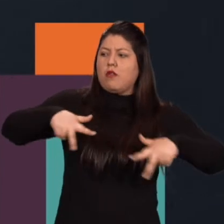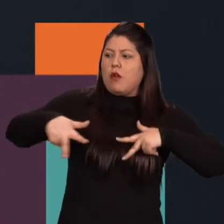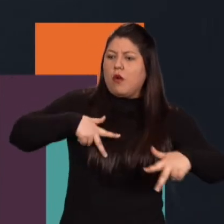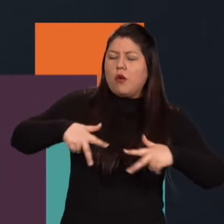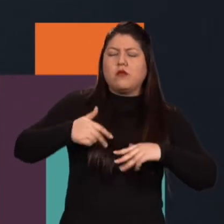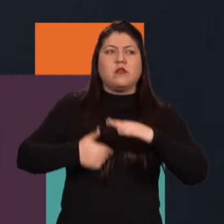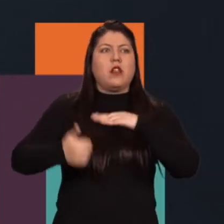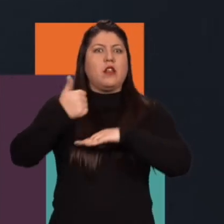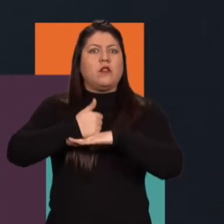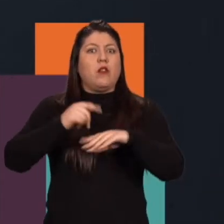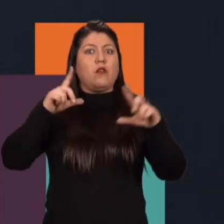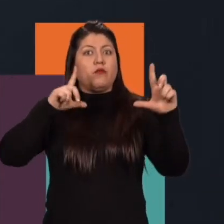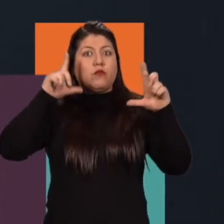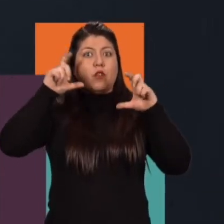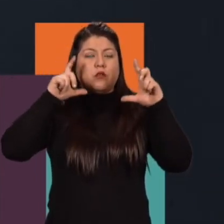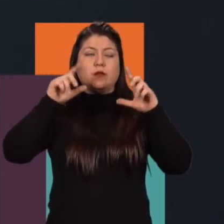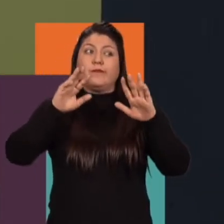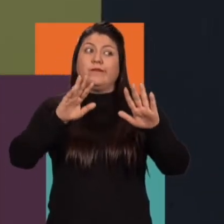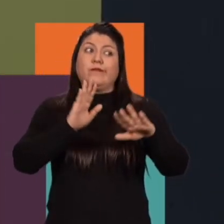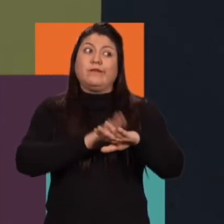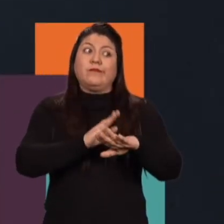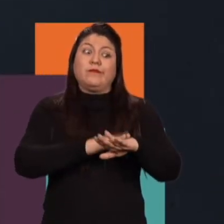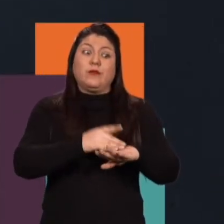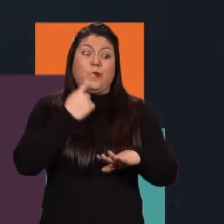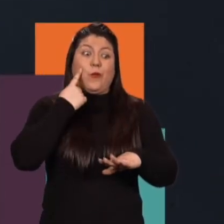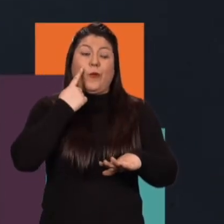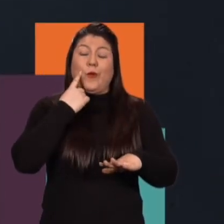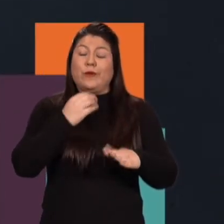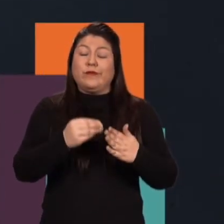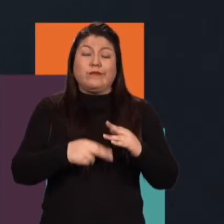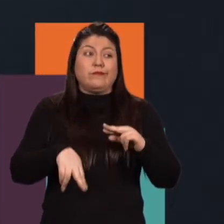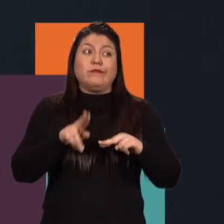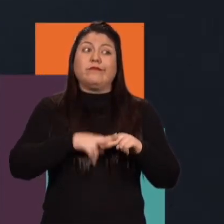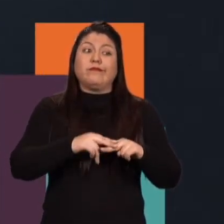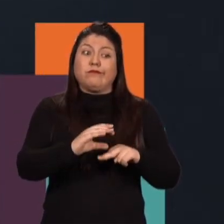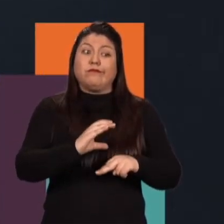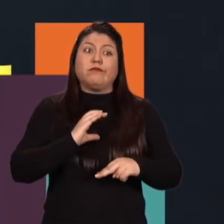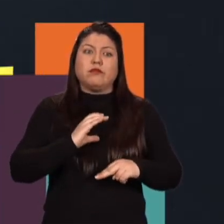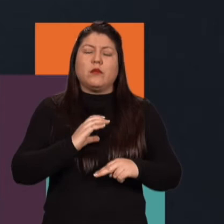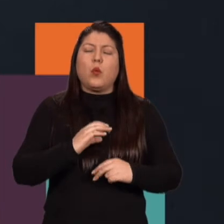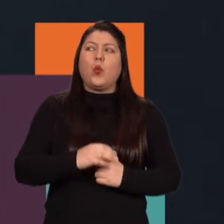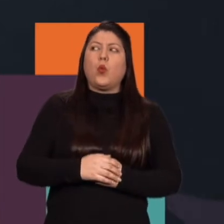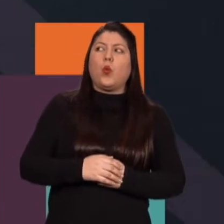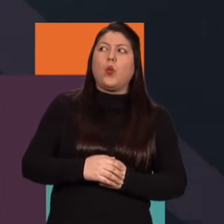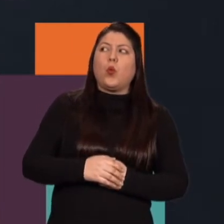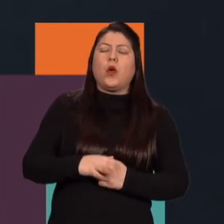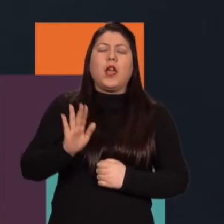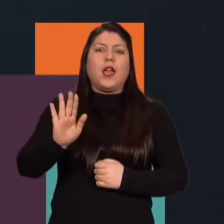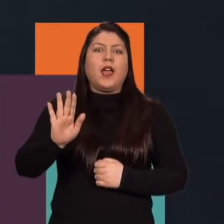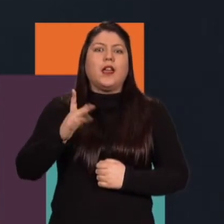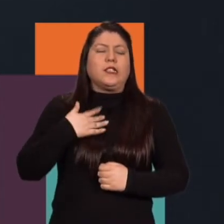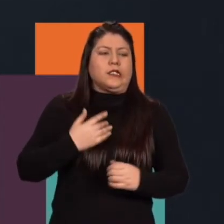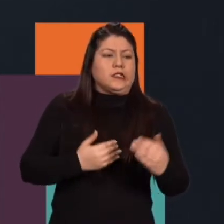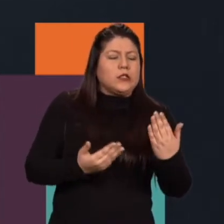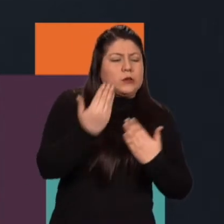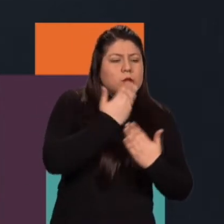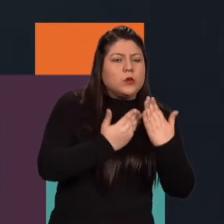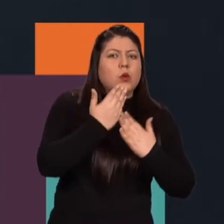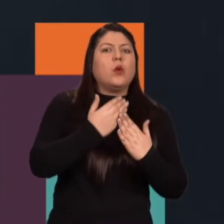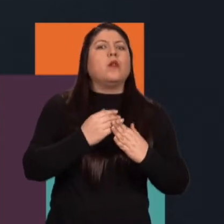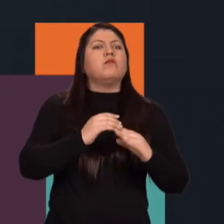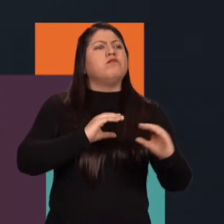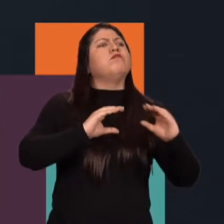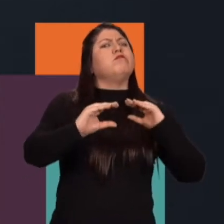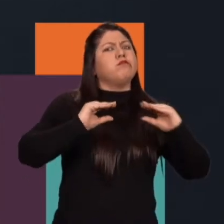los directores de fotografía, etcétera, dicen pues ya yo no voy con esos precios. Entonces creo que la tarea es equiparar esos precios